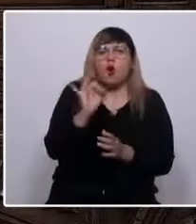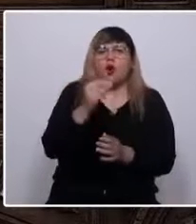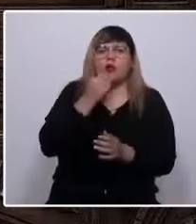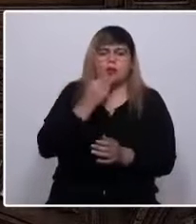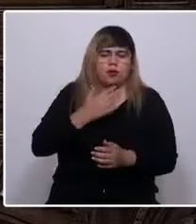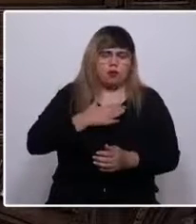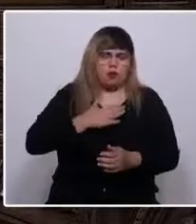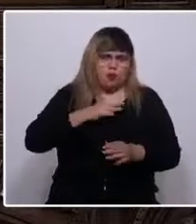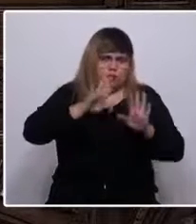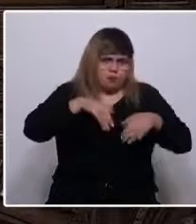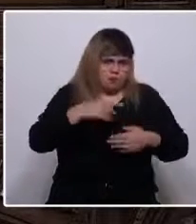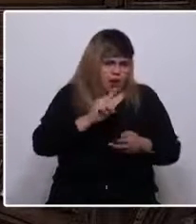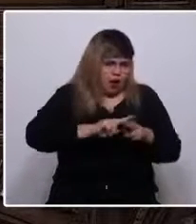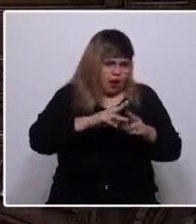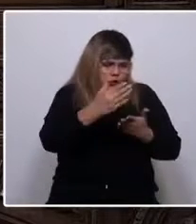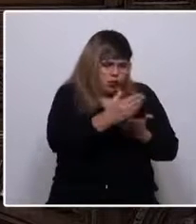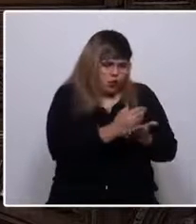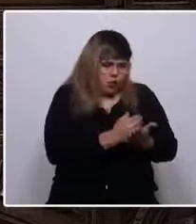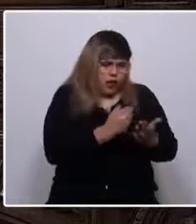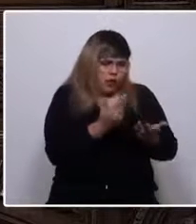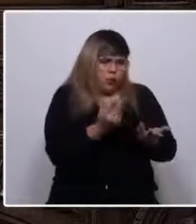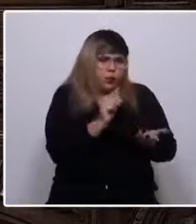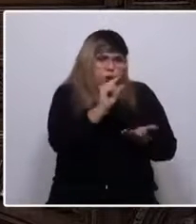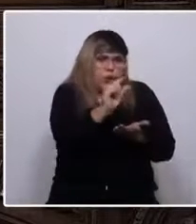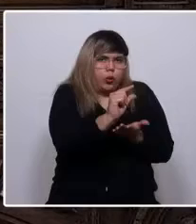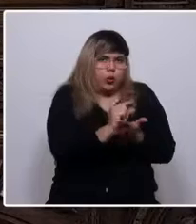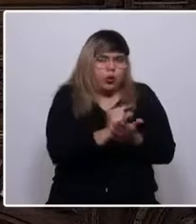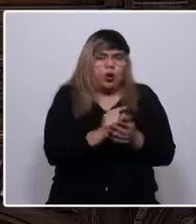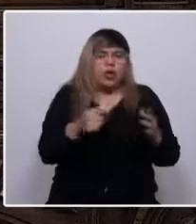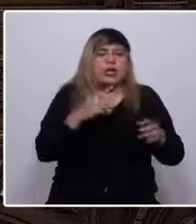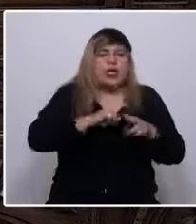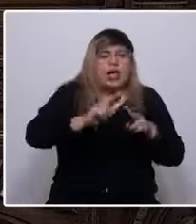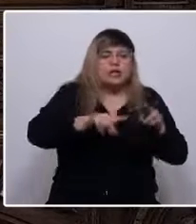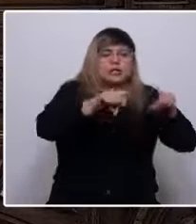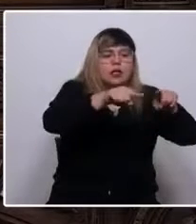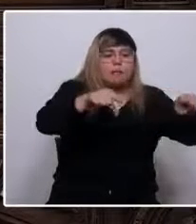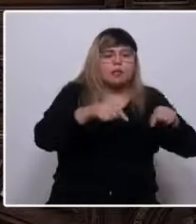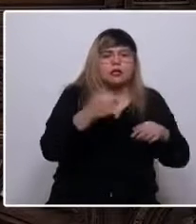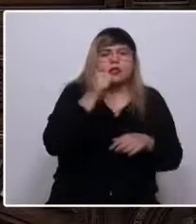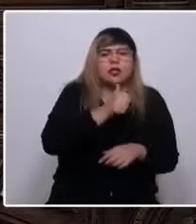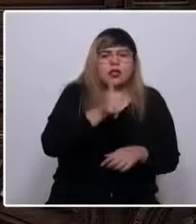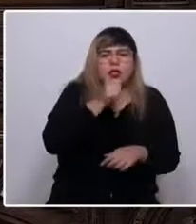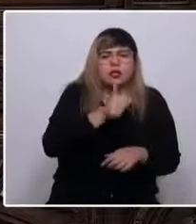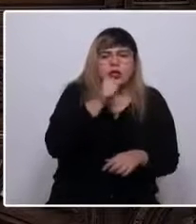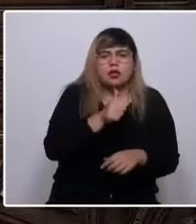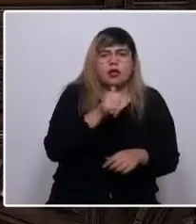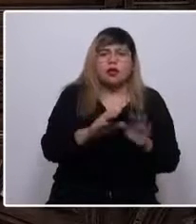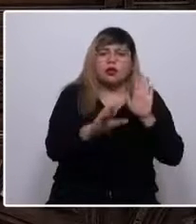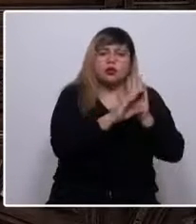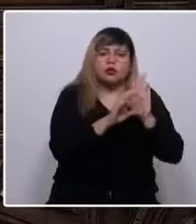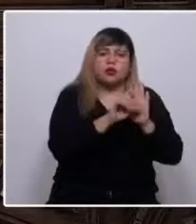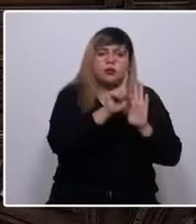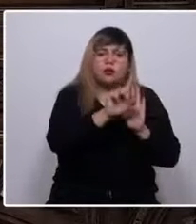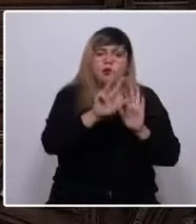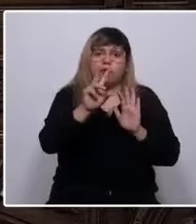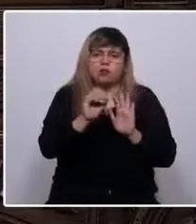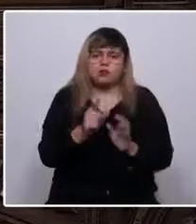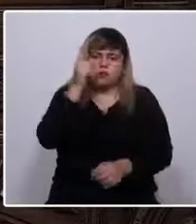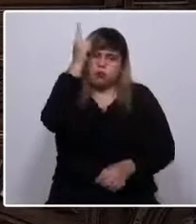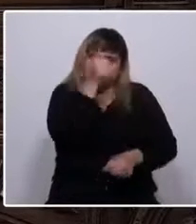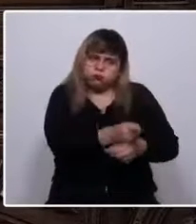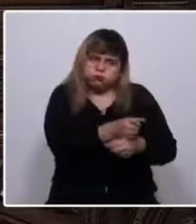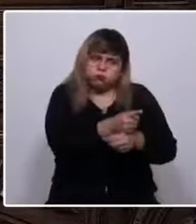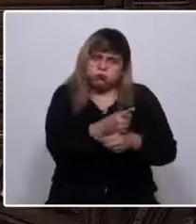salario, que conquiste espacios día a día, la constitución del 80 le impone sobre el